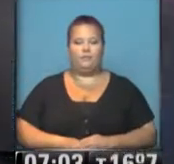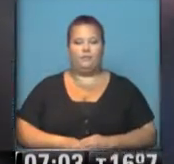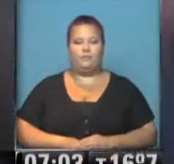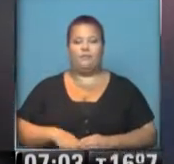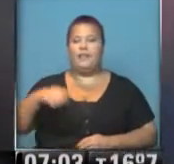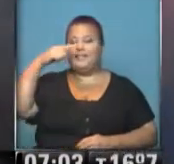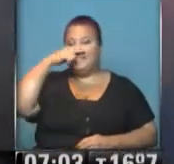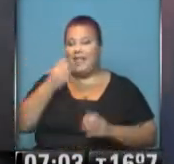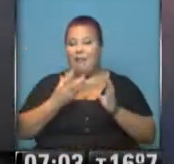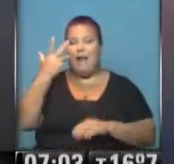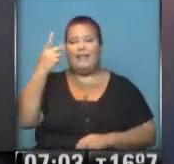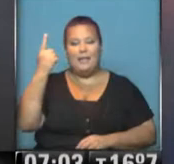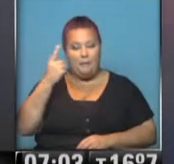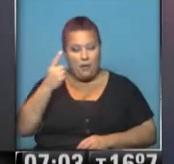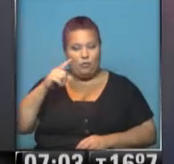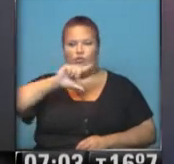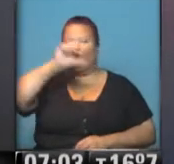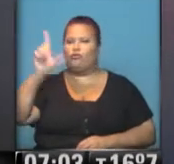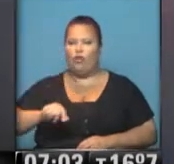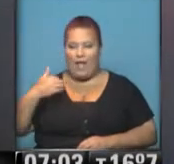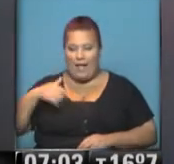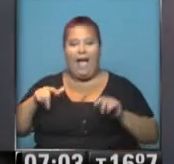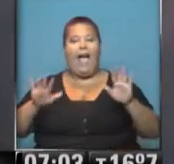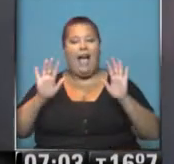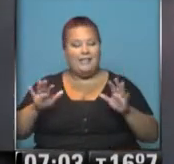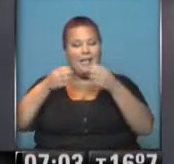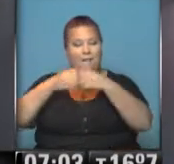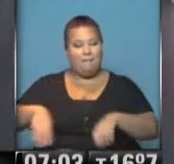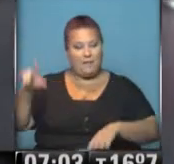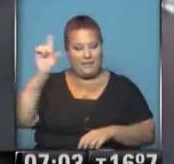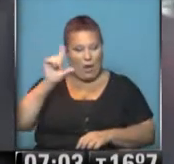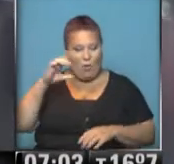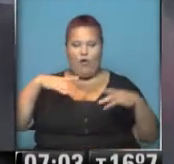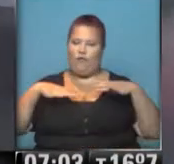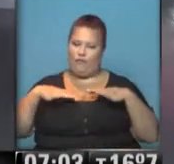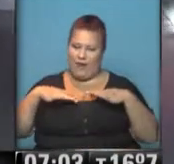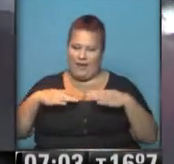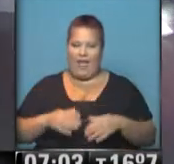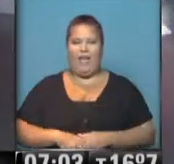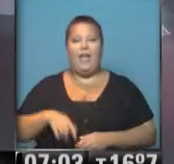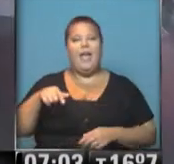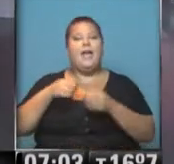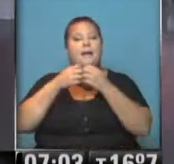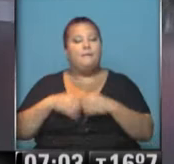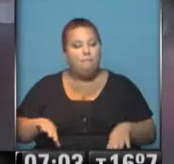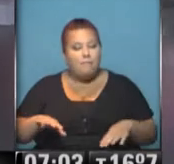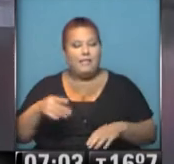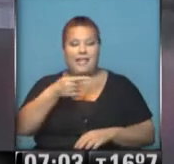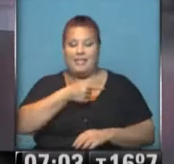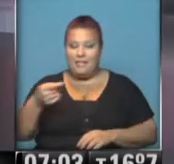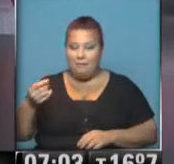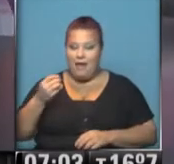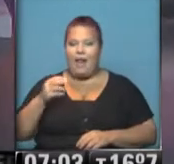Siete de la mañana, tres minutos en todo el país. Así estamos arrancando este lunes feriado, este comienzo de semana